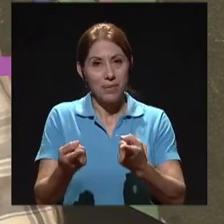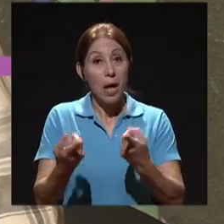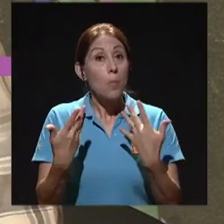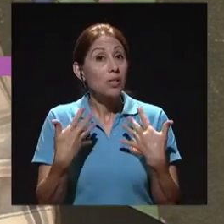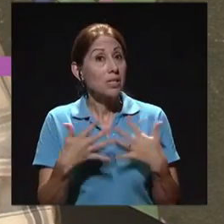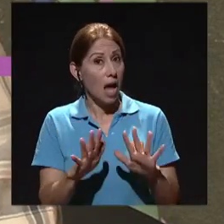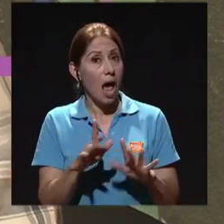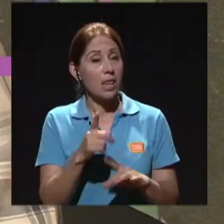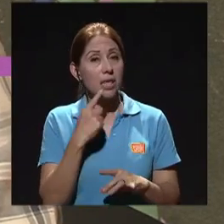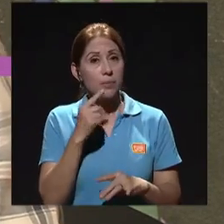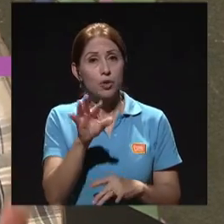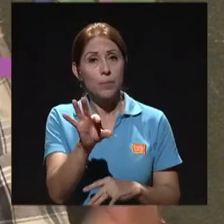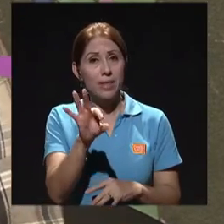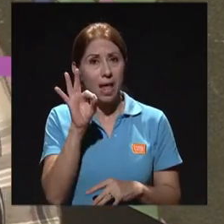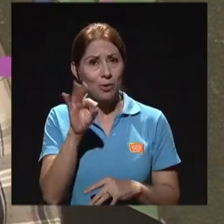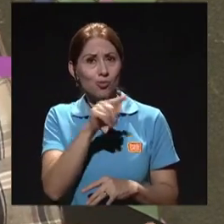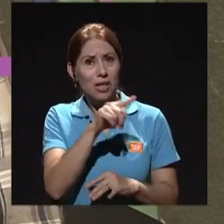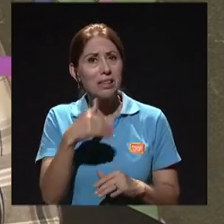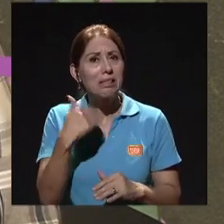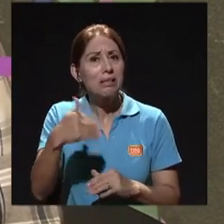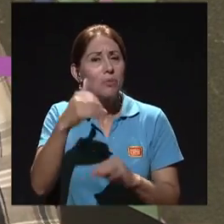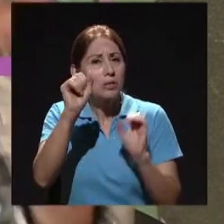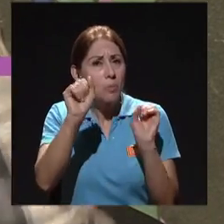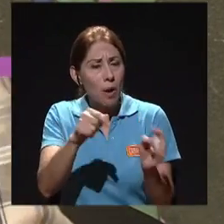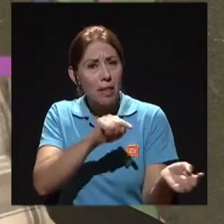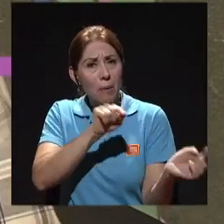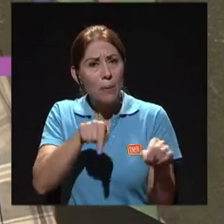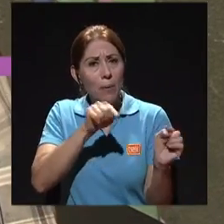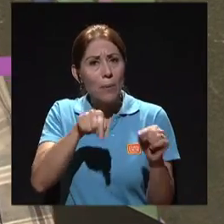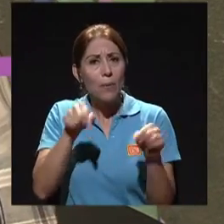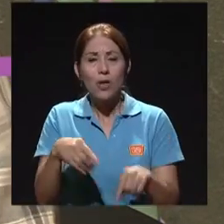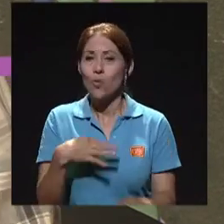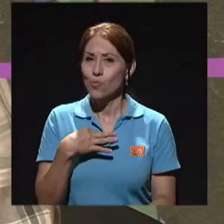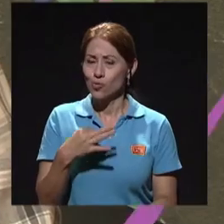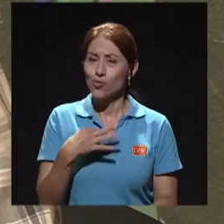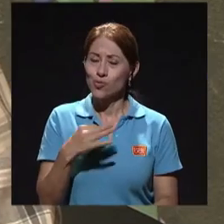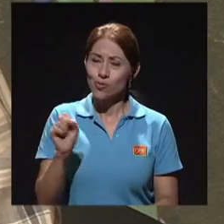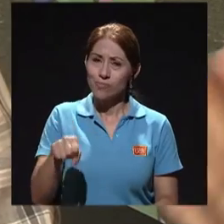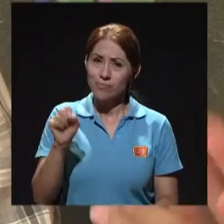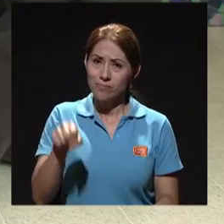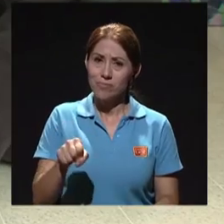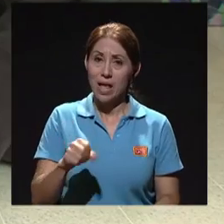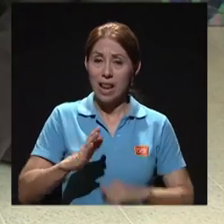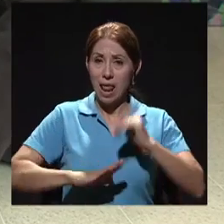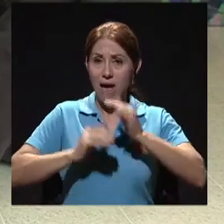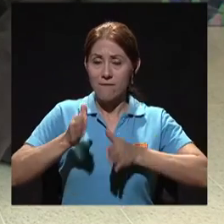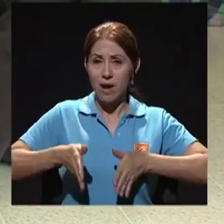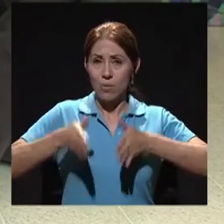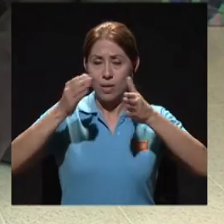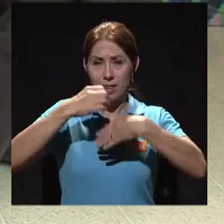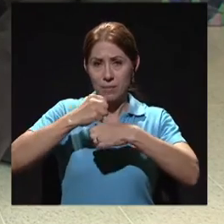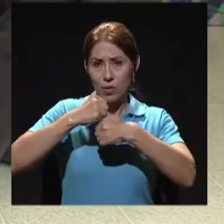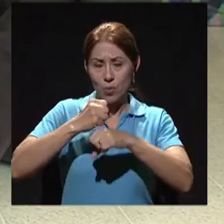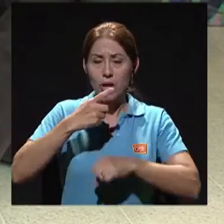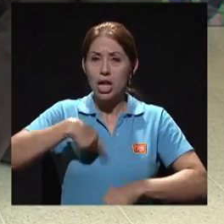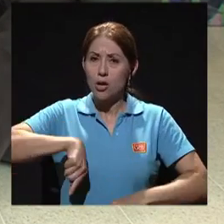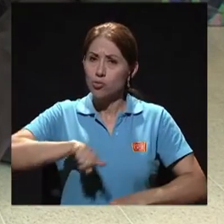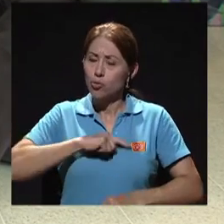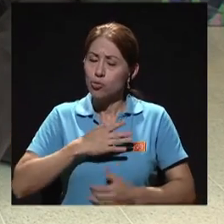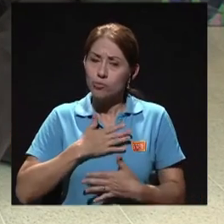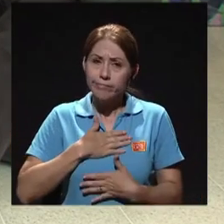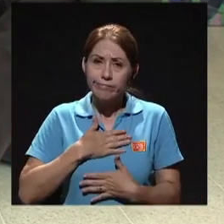que nos siga acompañando. Ojalá que usted pueda sacar ese espacio a esa gente y que nos siga acompañando más seguido. Con mucho gusto, en la Facultad de Microbiología estamos para